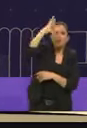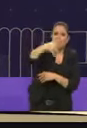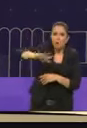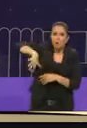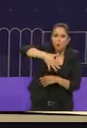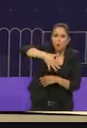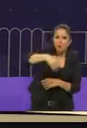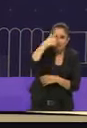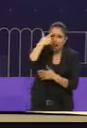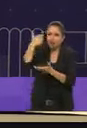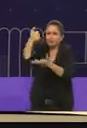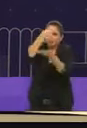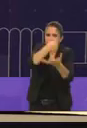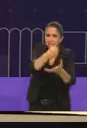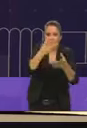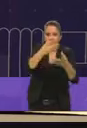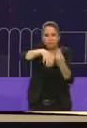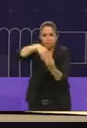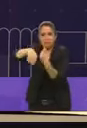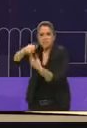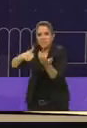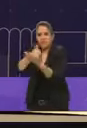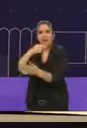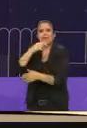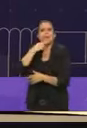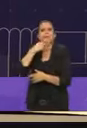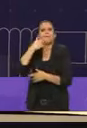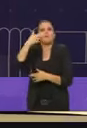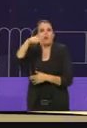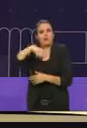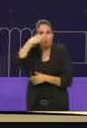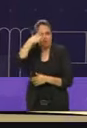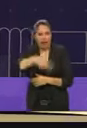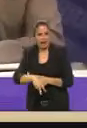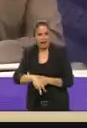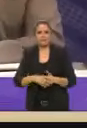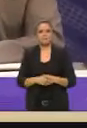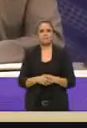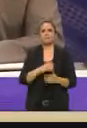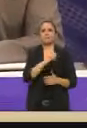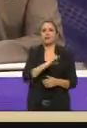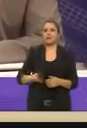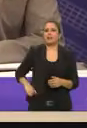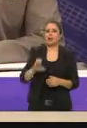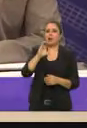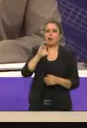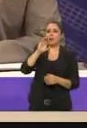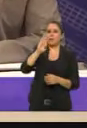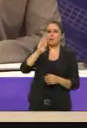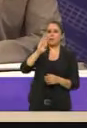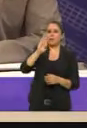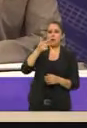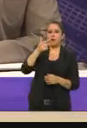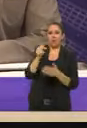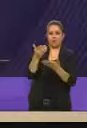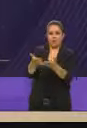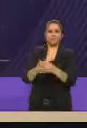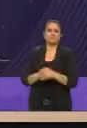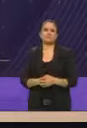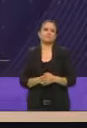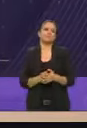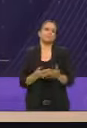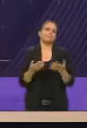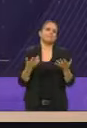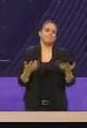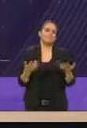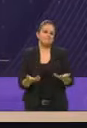opciones para que a la ciudad le vaya mejor gracias candidata Clara Borbara bueno pues creo